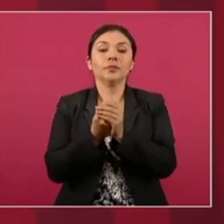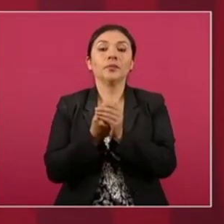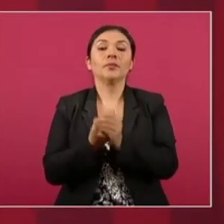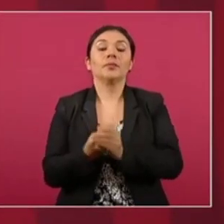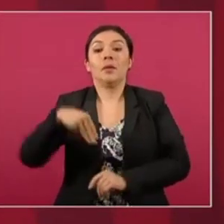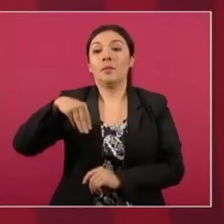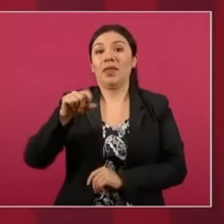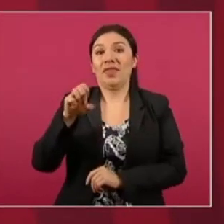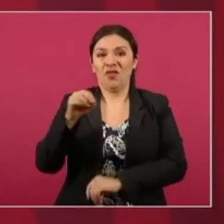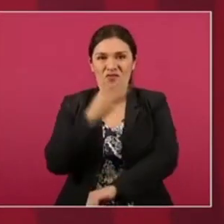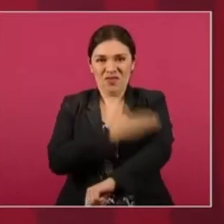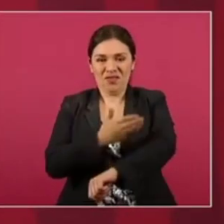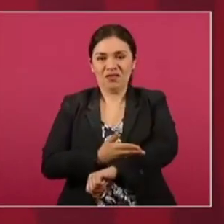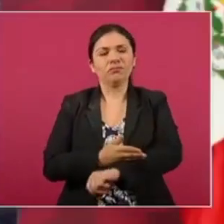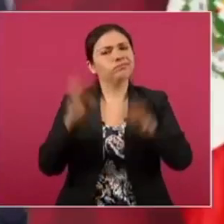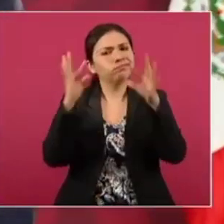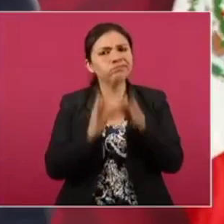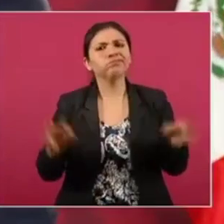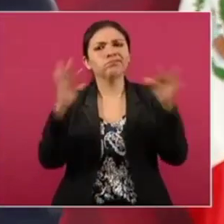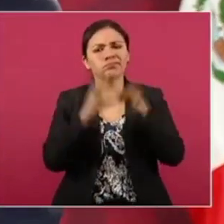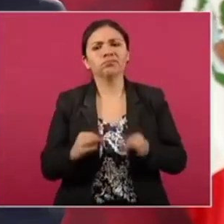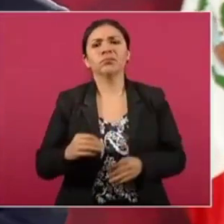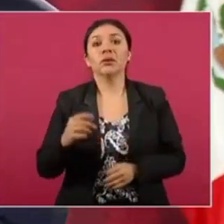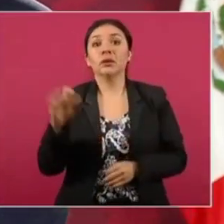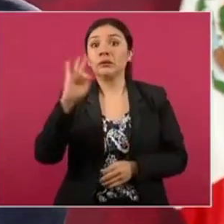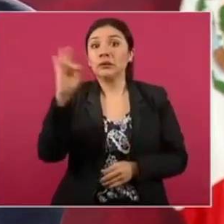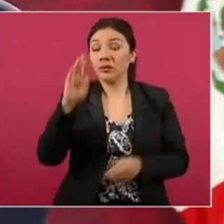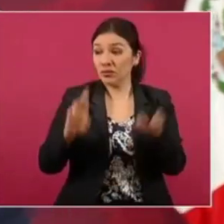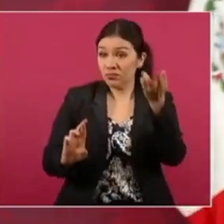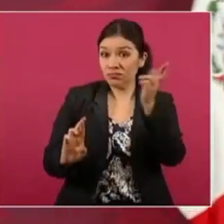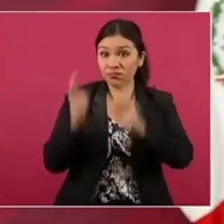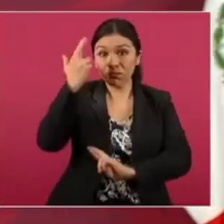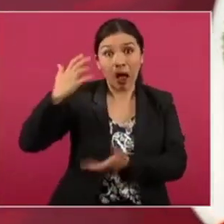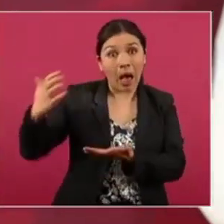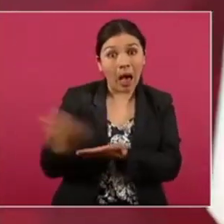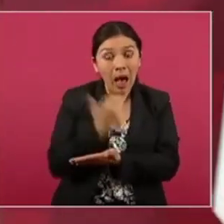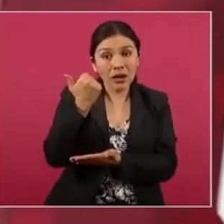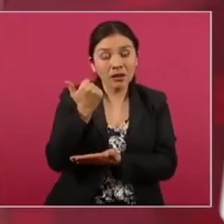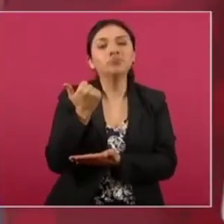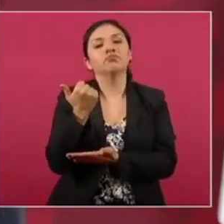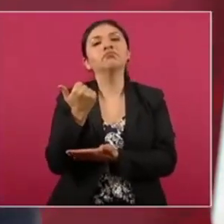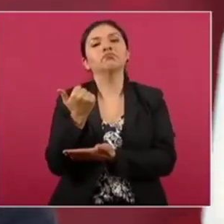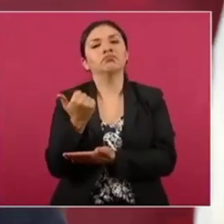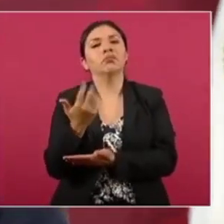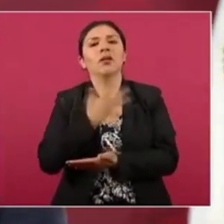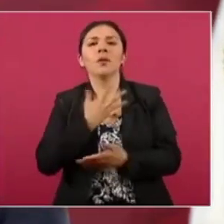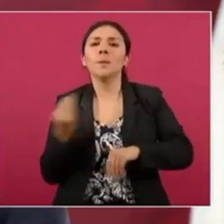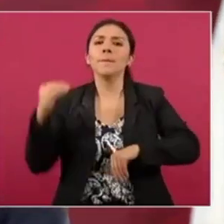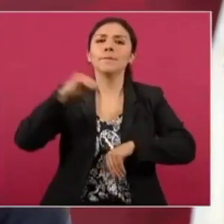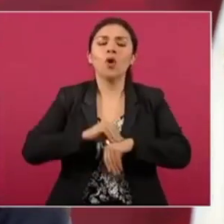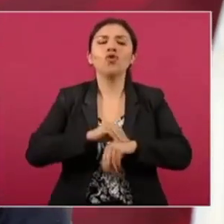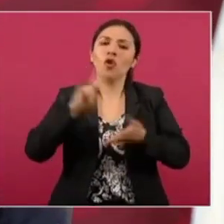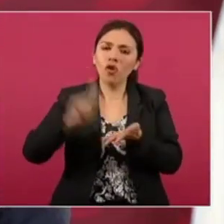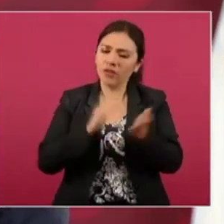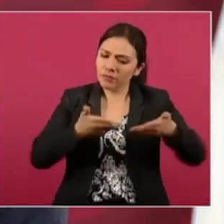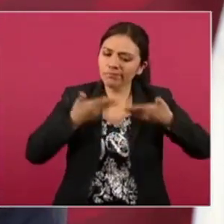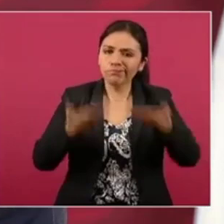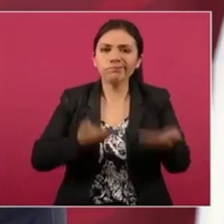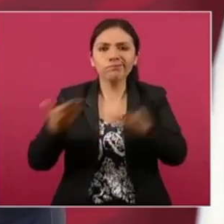habla de que de triunfar la Revolución se iban a restituir las tierras